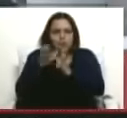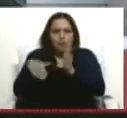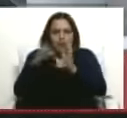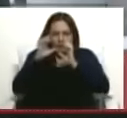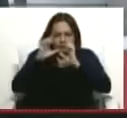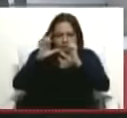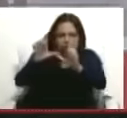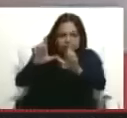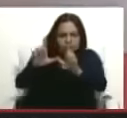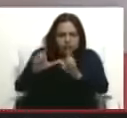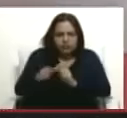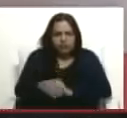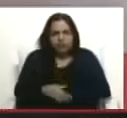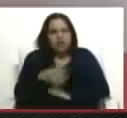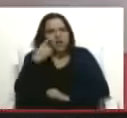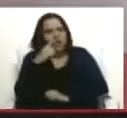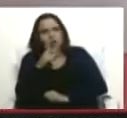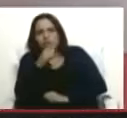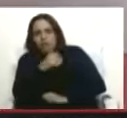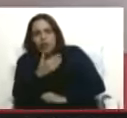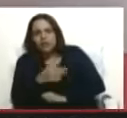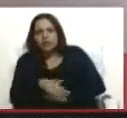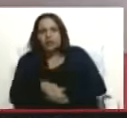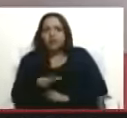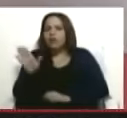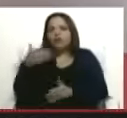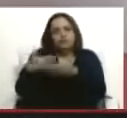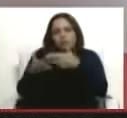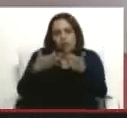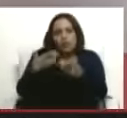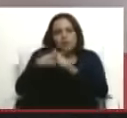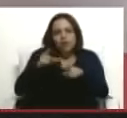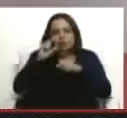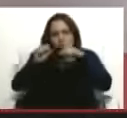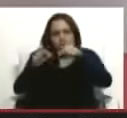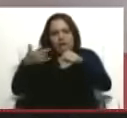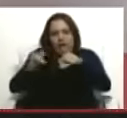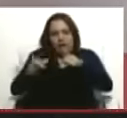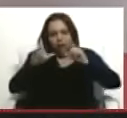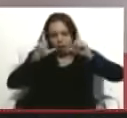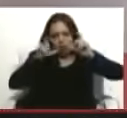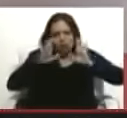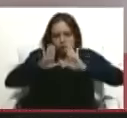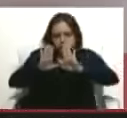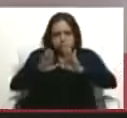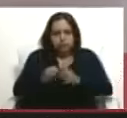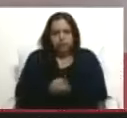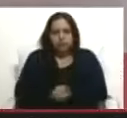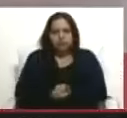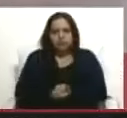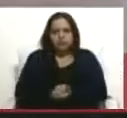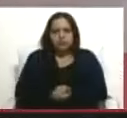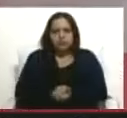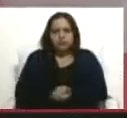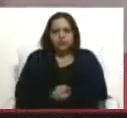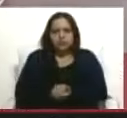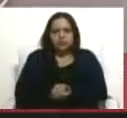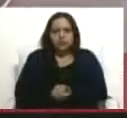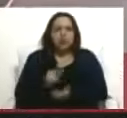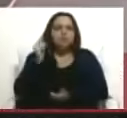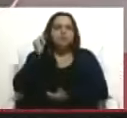no sé si... Creo que la toma no da, mi estimado. Bueno, no importa, pero bueno, está en Twitter, el fiscal se llama